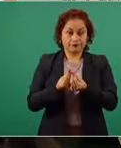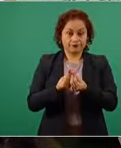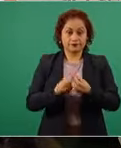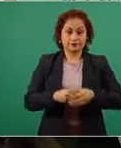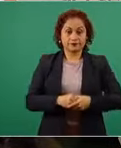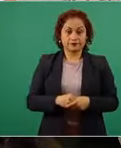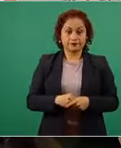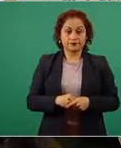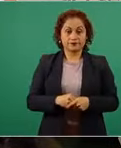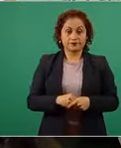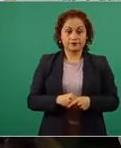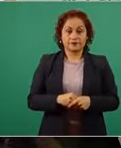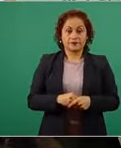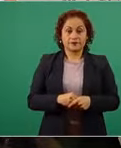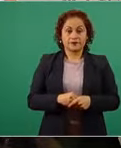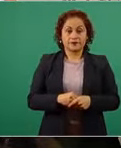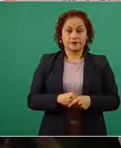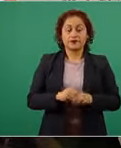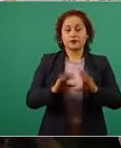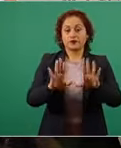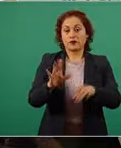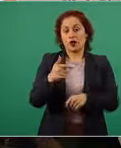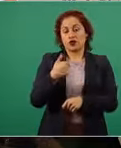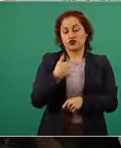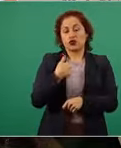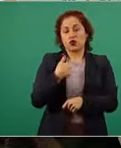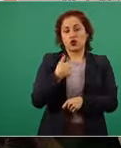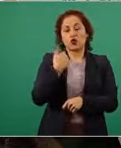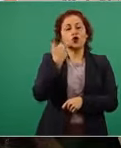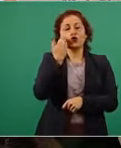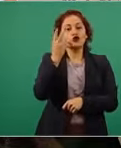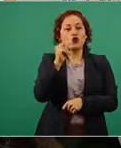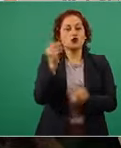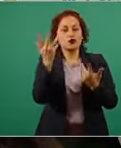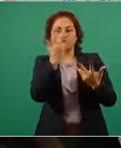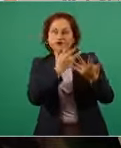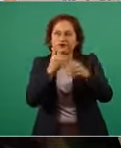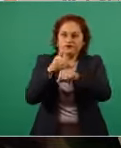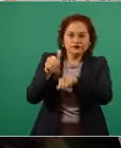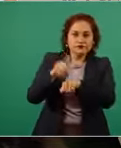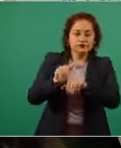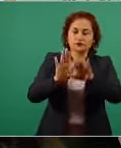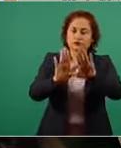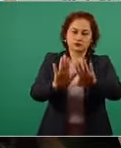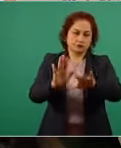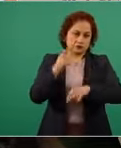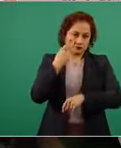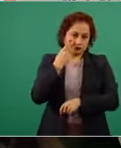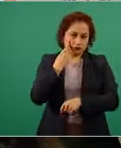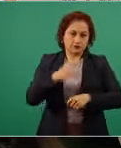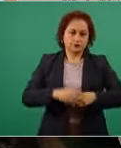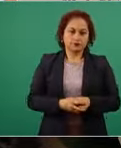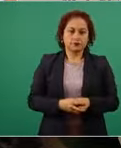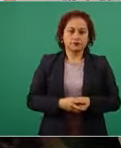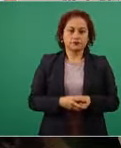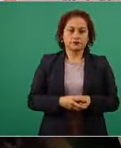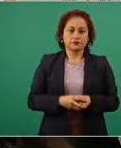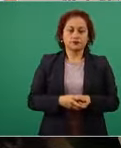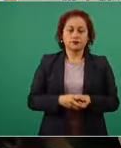No es mi interés confundirlos con las cifras, es sólo hacer un resumen. Entonces, habremos recibido para